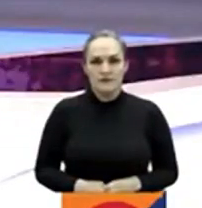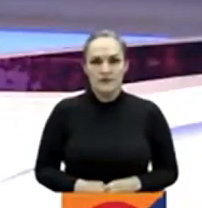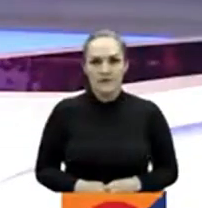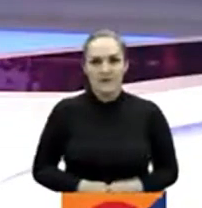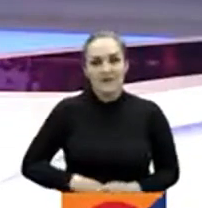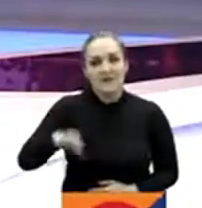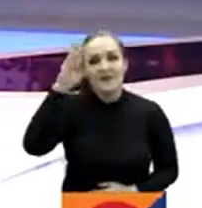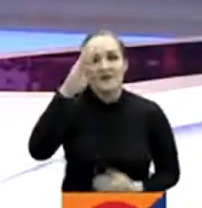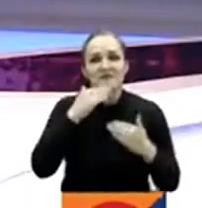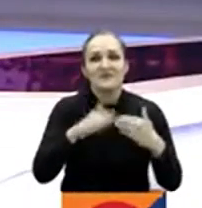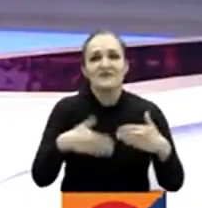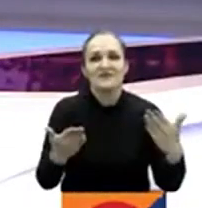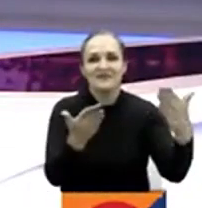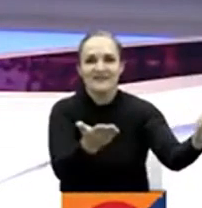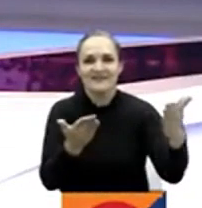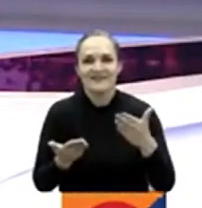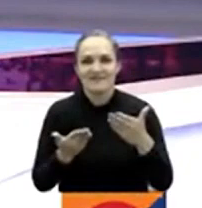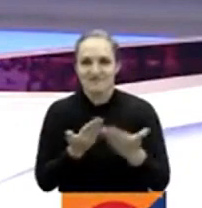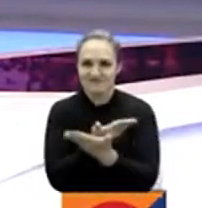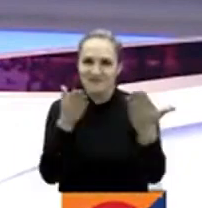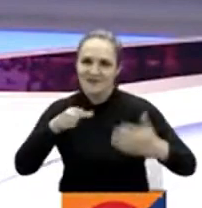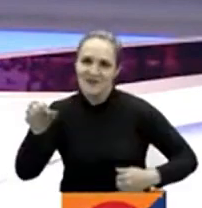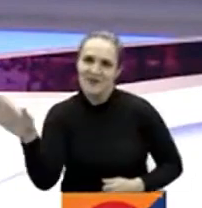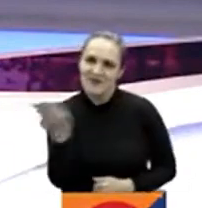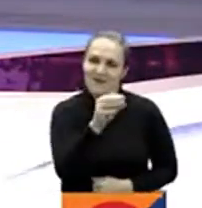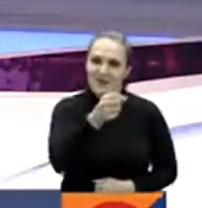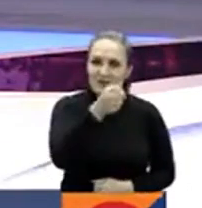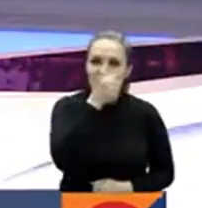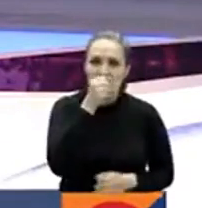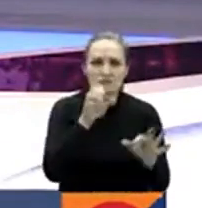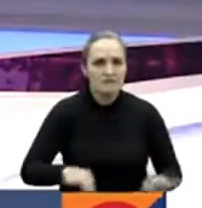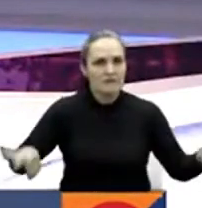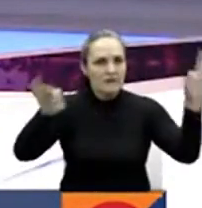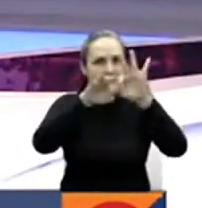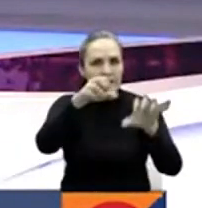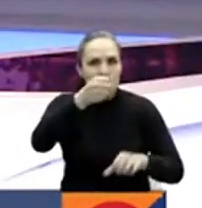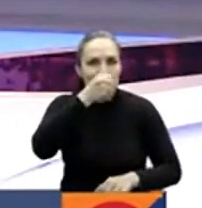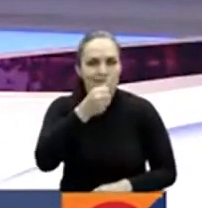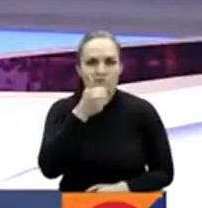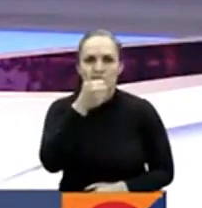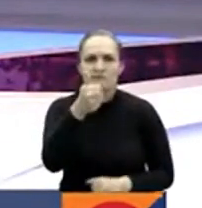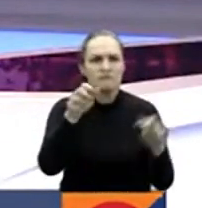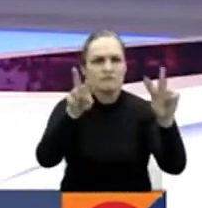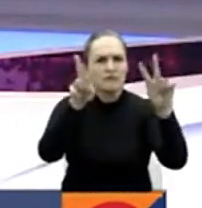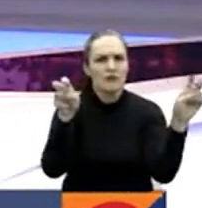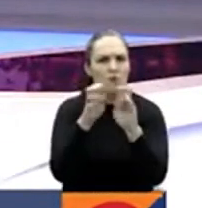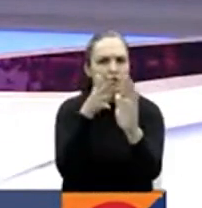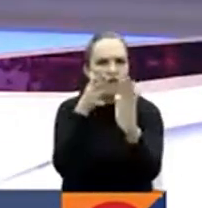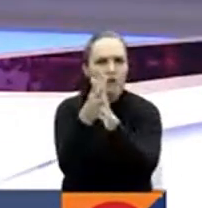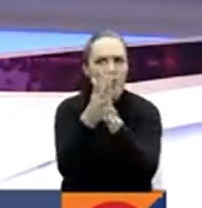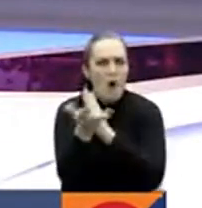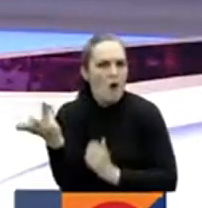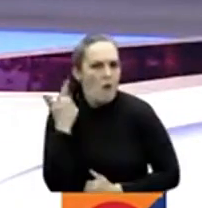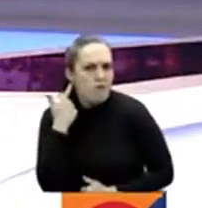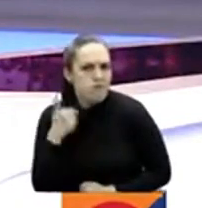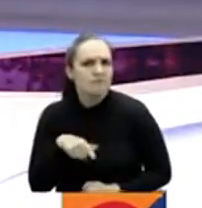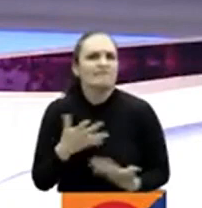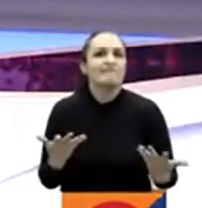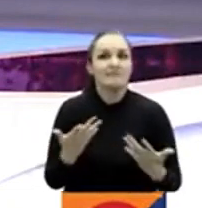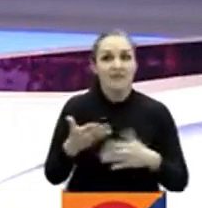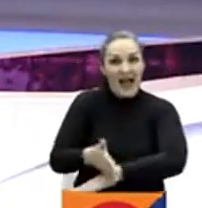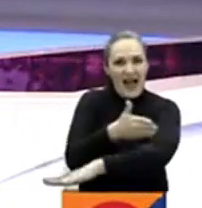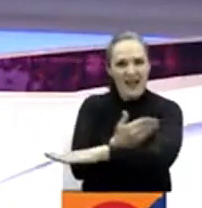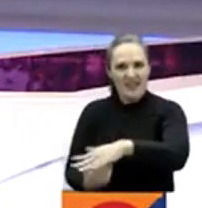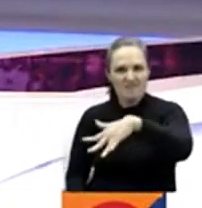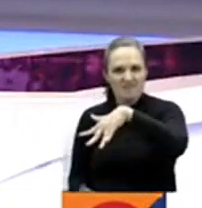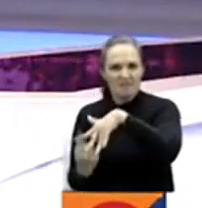Hola, ¿qué tal? Bienvenidos. Somos el noticiero de todos. Una importante noticia se destaca en el panorama informativo hasta ahora. Fue superada la